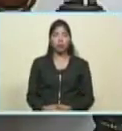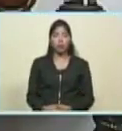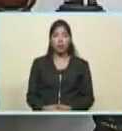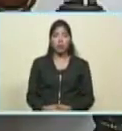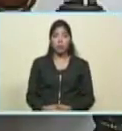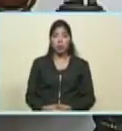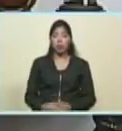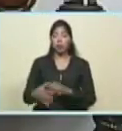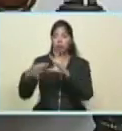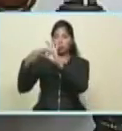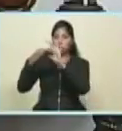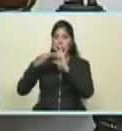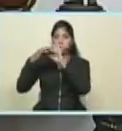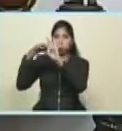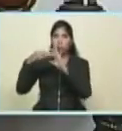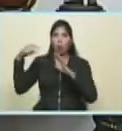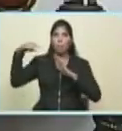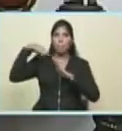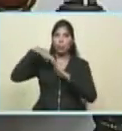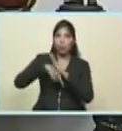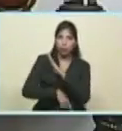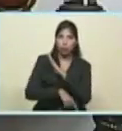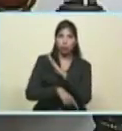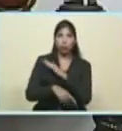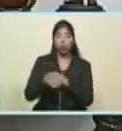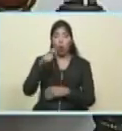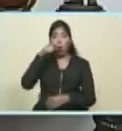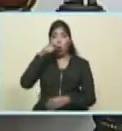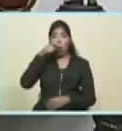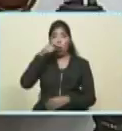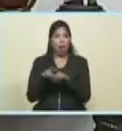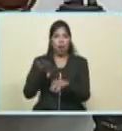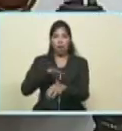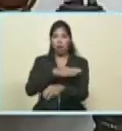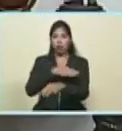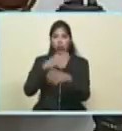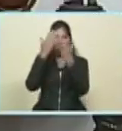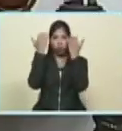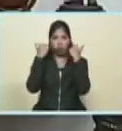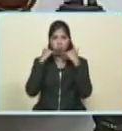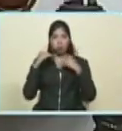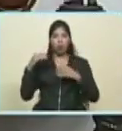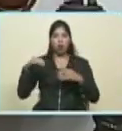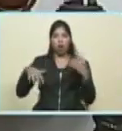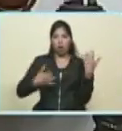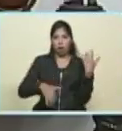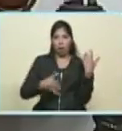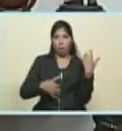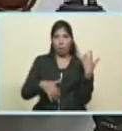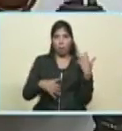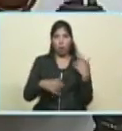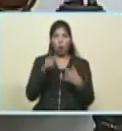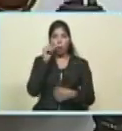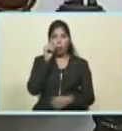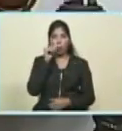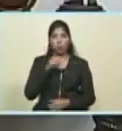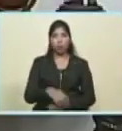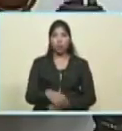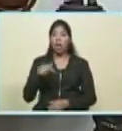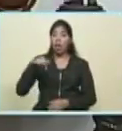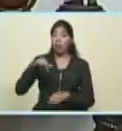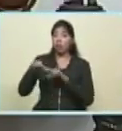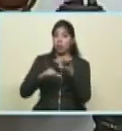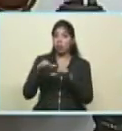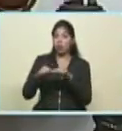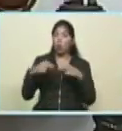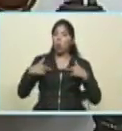relaciones profundas con los pueblos del mundo, porque la humanidad es la primera, para que sea humana la humanidad. Bueno, este siglo la